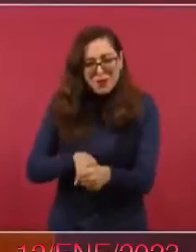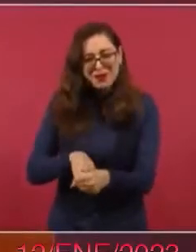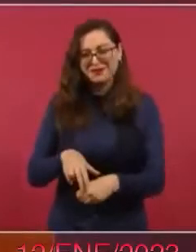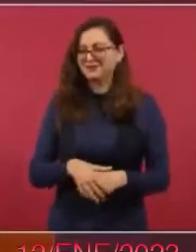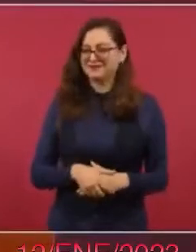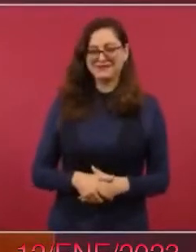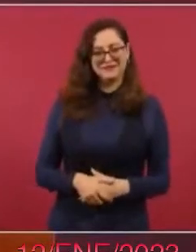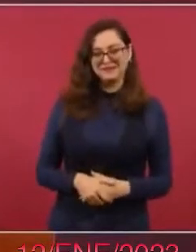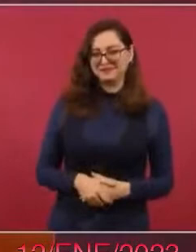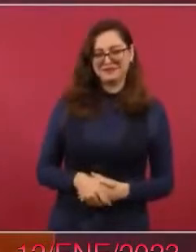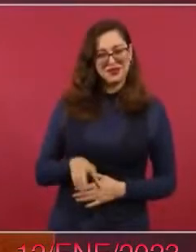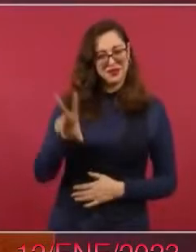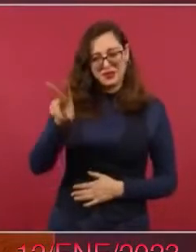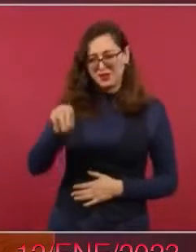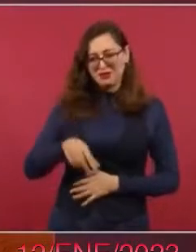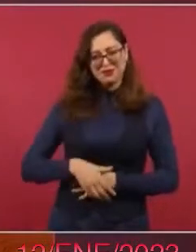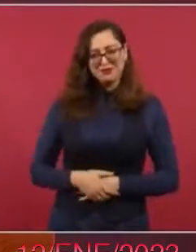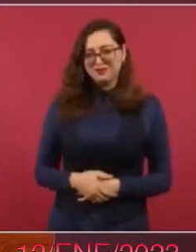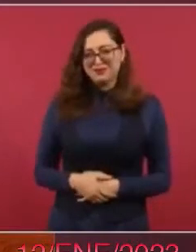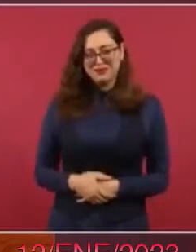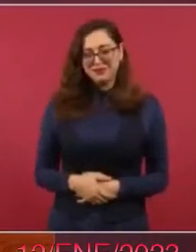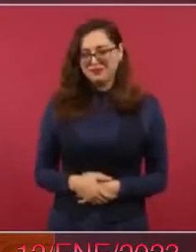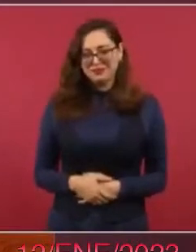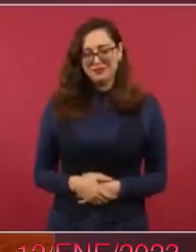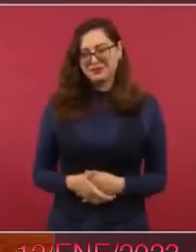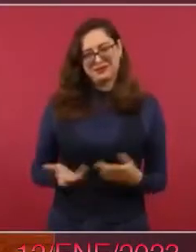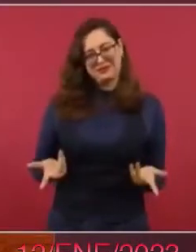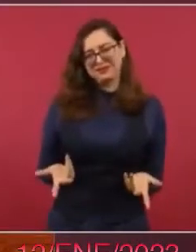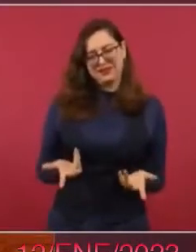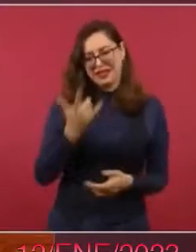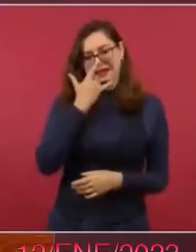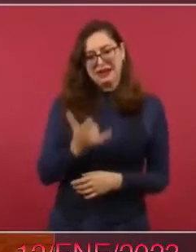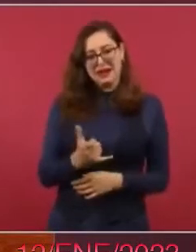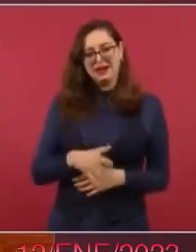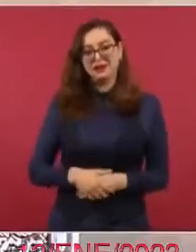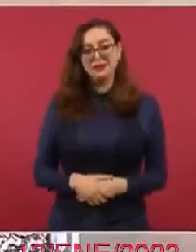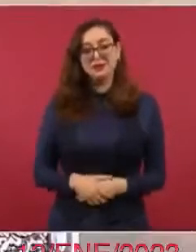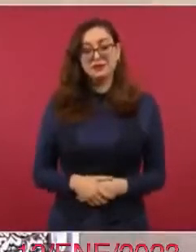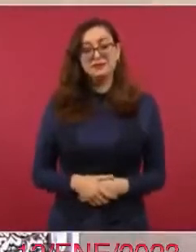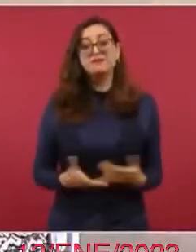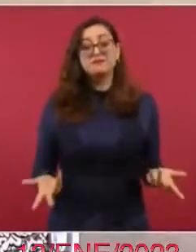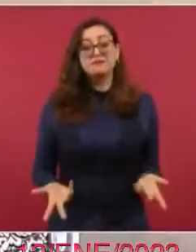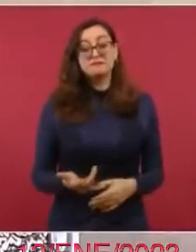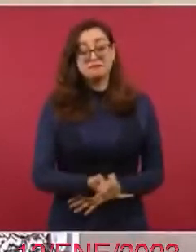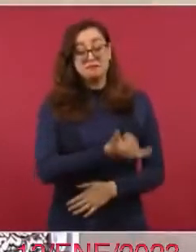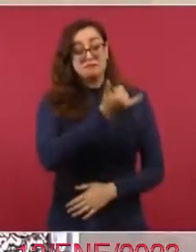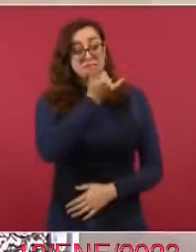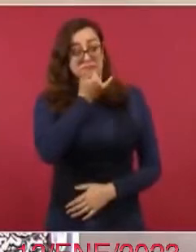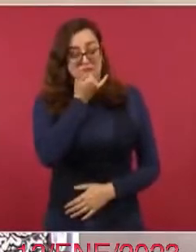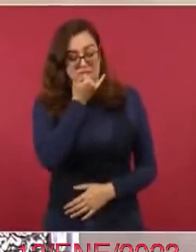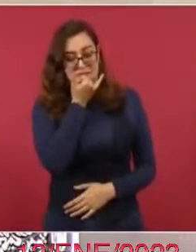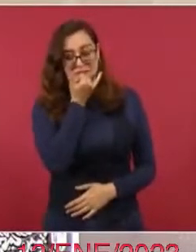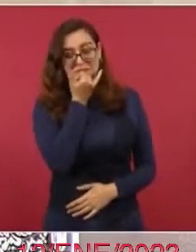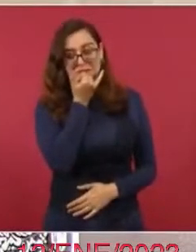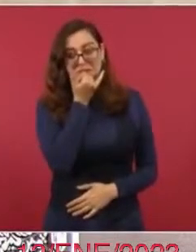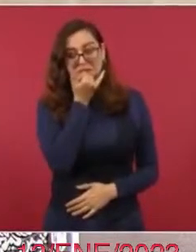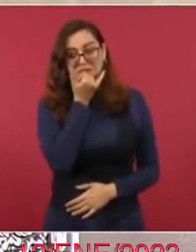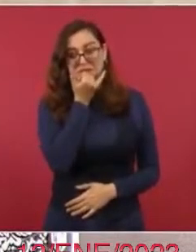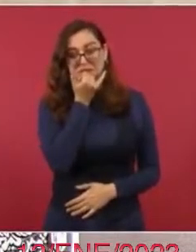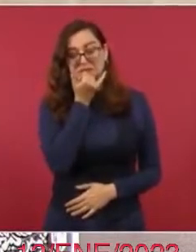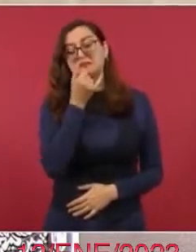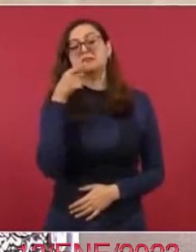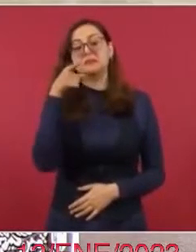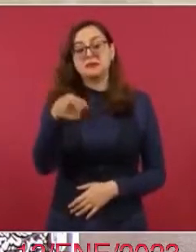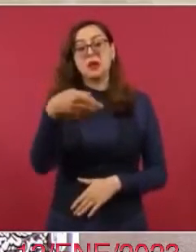del accidente, que me perdone aquí la Fiscalía, pero la caja